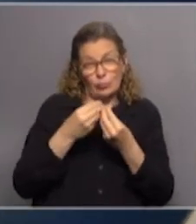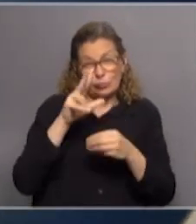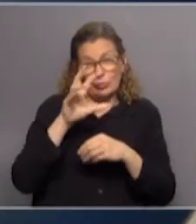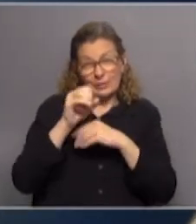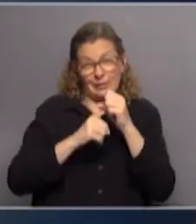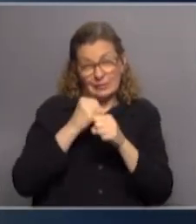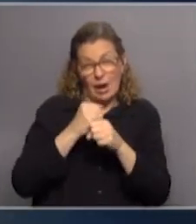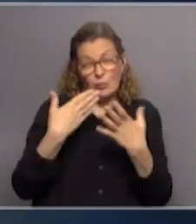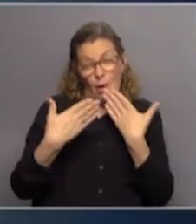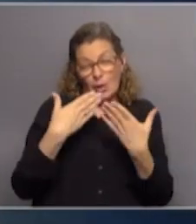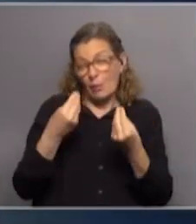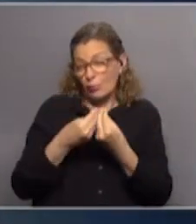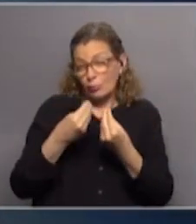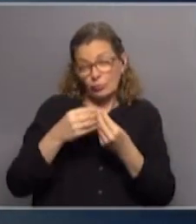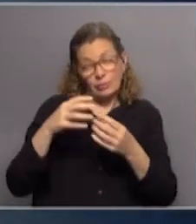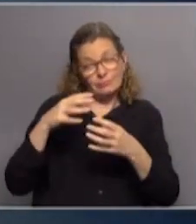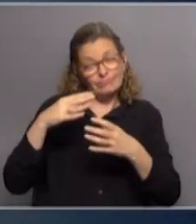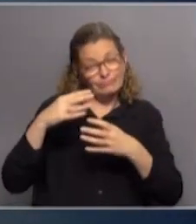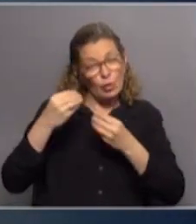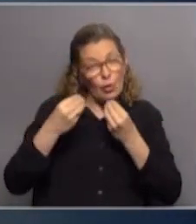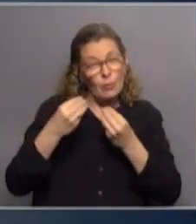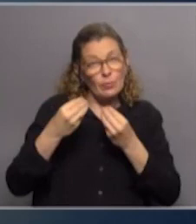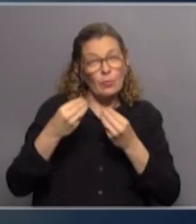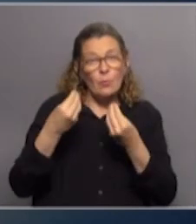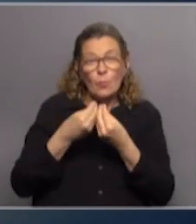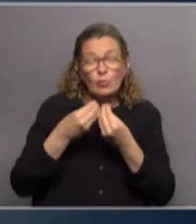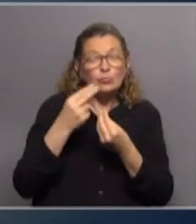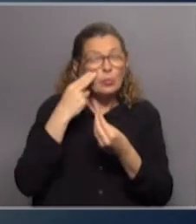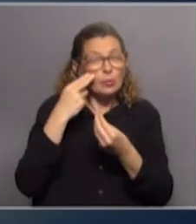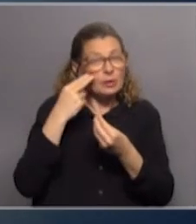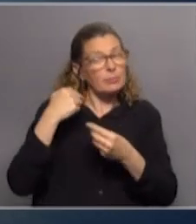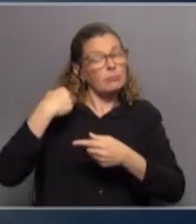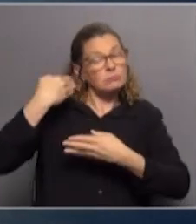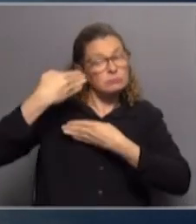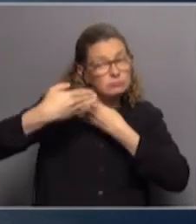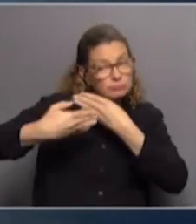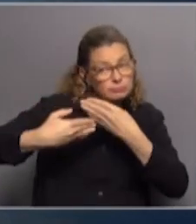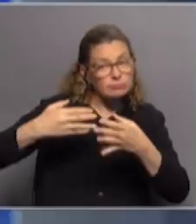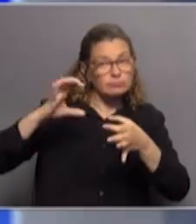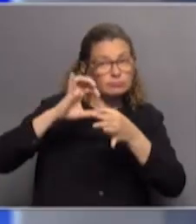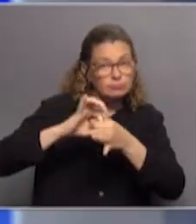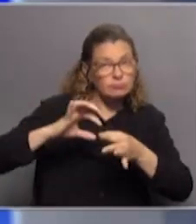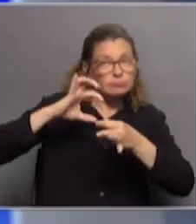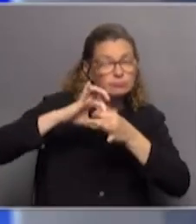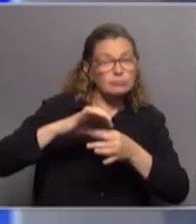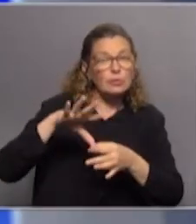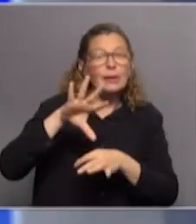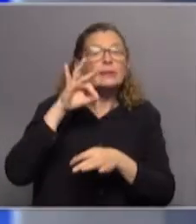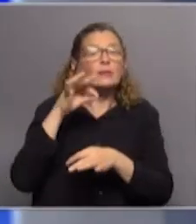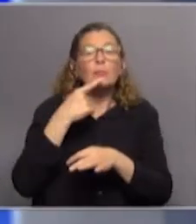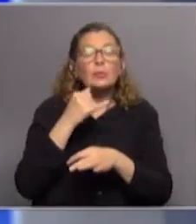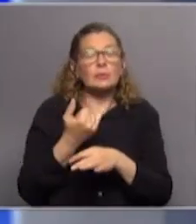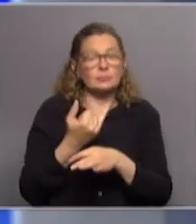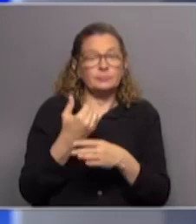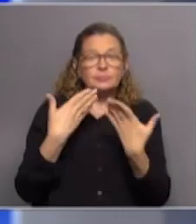años de deterioro o de por lo menos muchos problemas que se van encadenando. Pero si hubiera que seleccionar o que